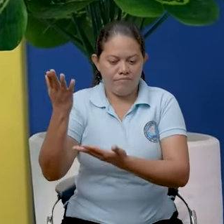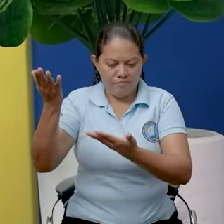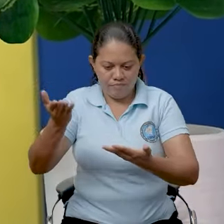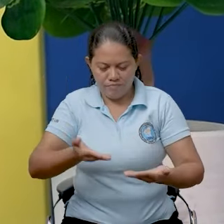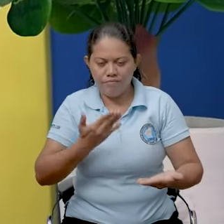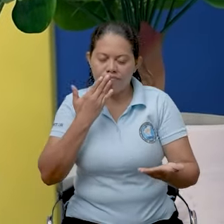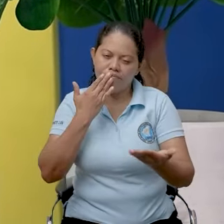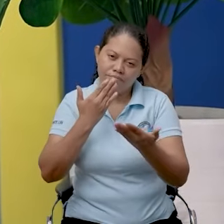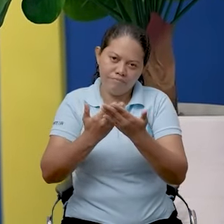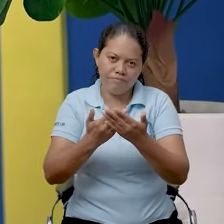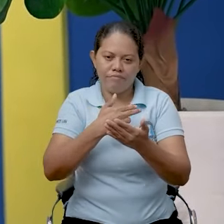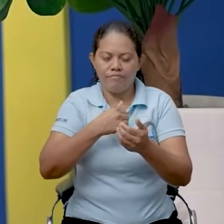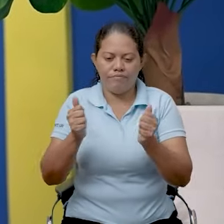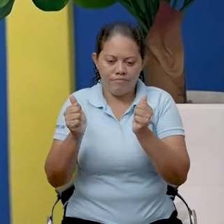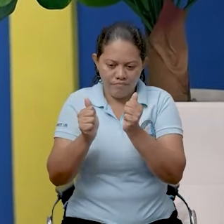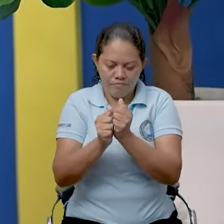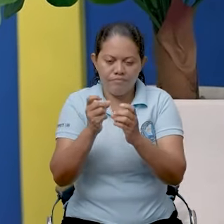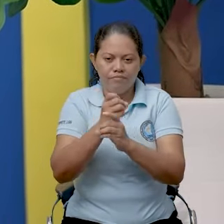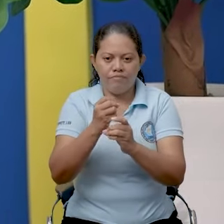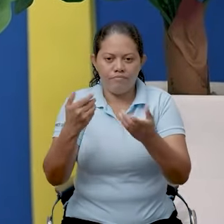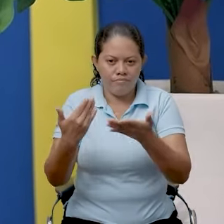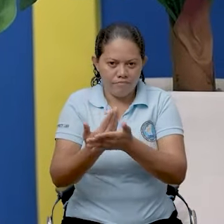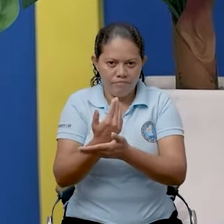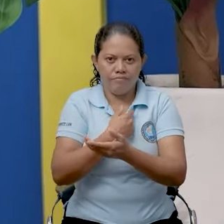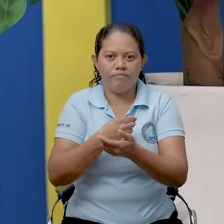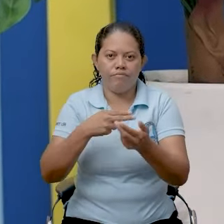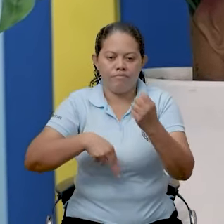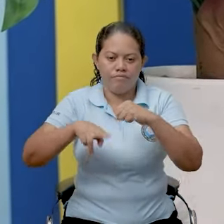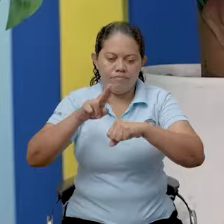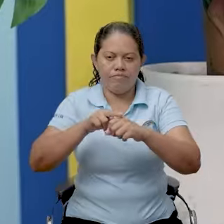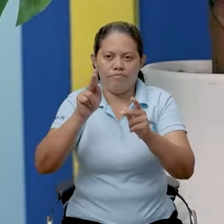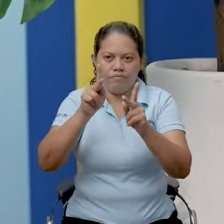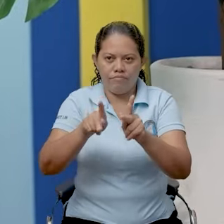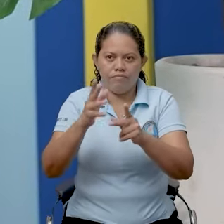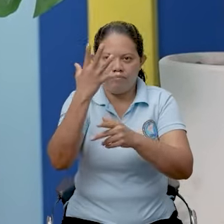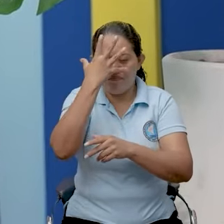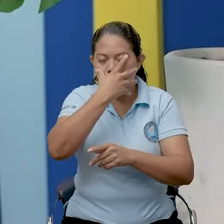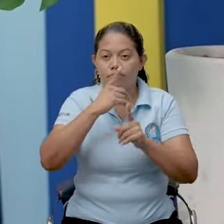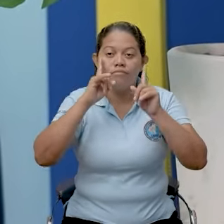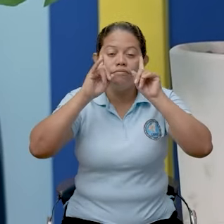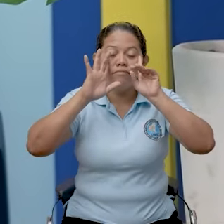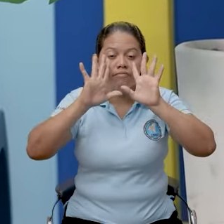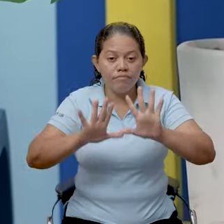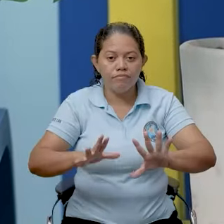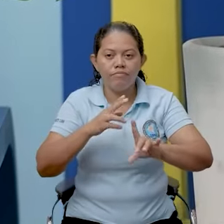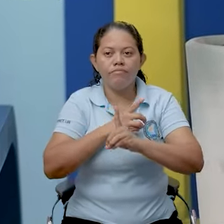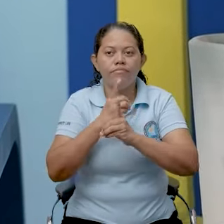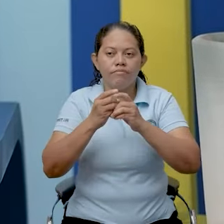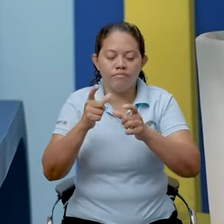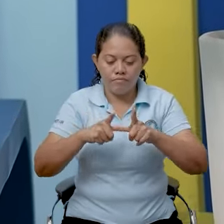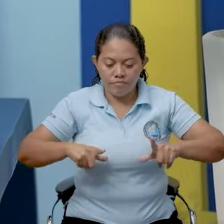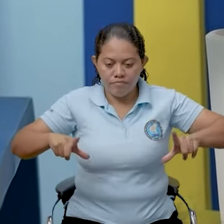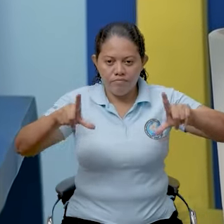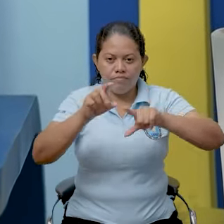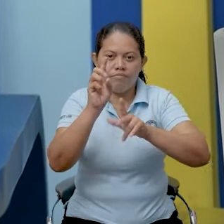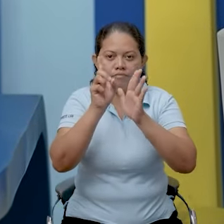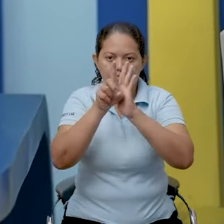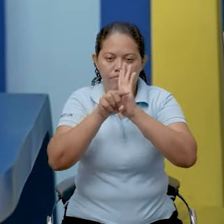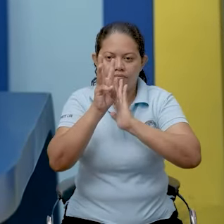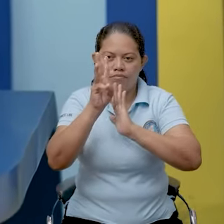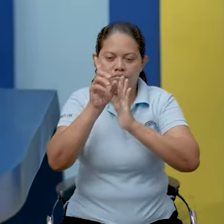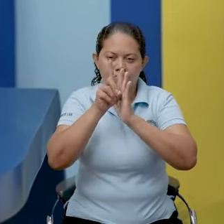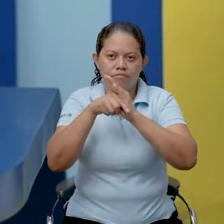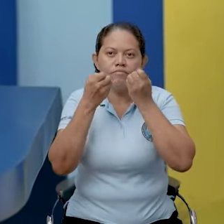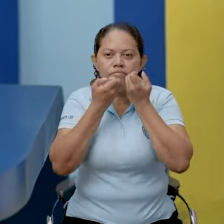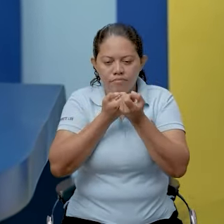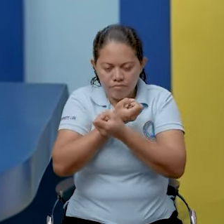Bienvenidos y gracias por acompañarnos en una nueva edición de su programa Nicaragua Linda y Segura, un espacio de 30 minutos